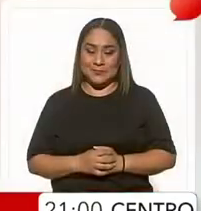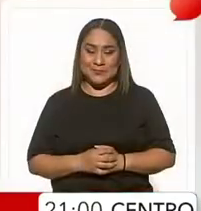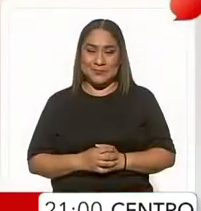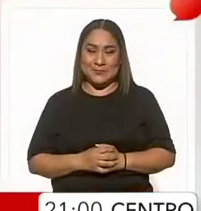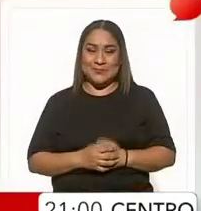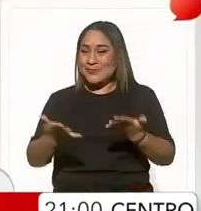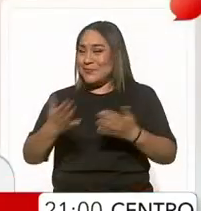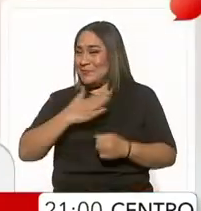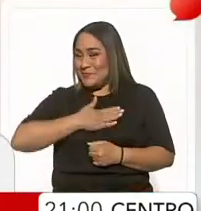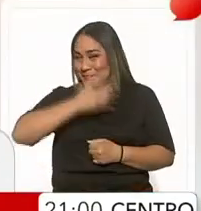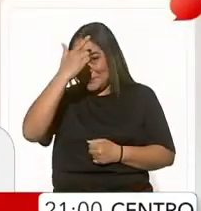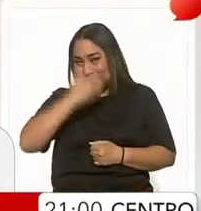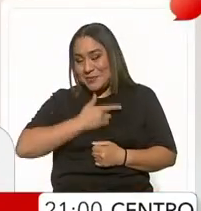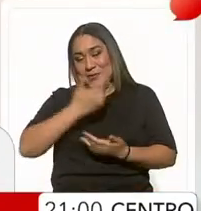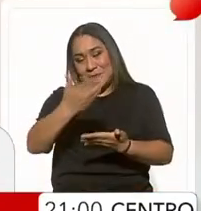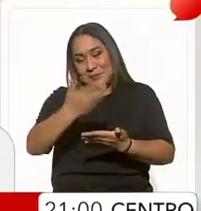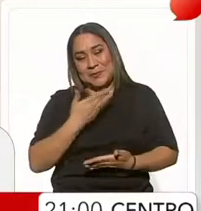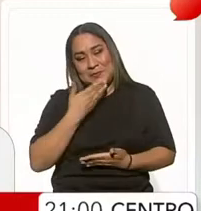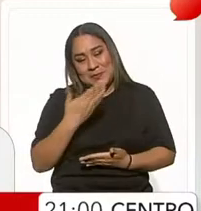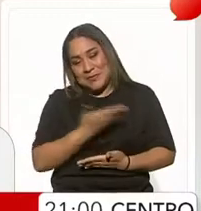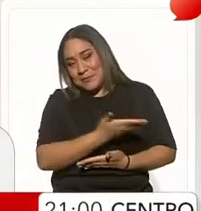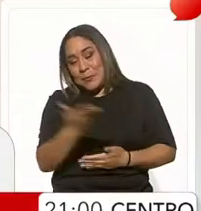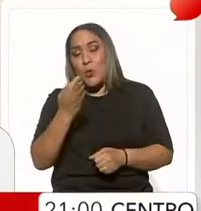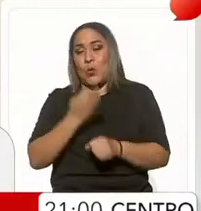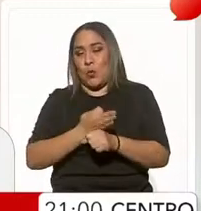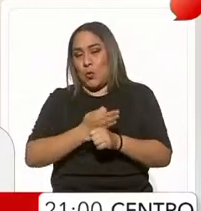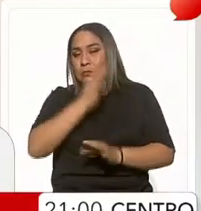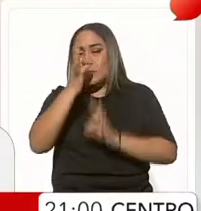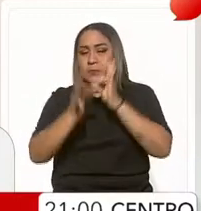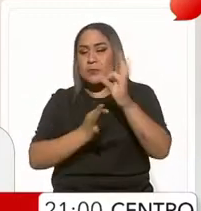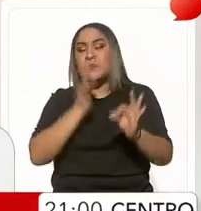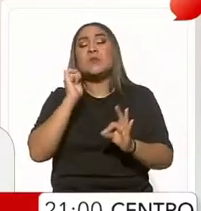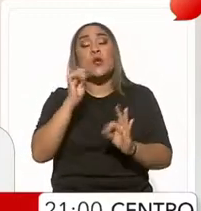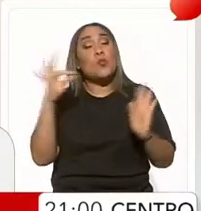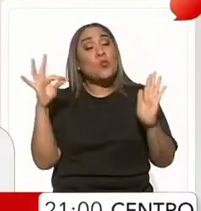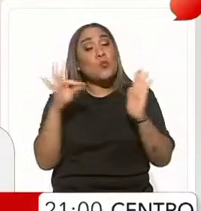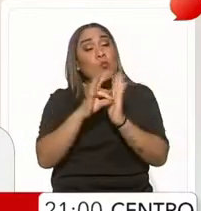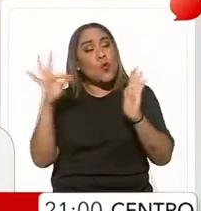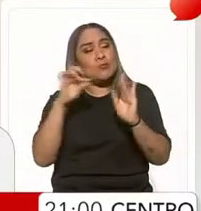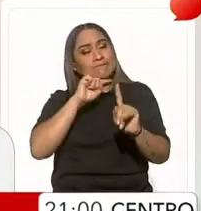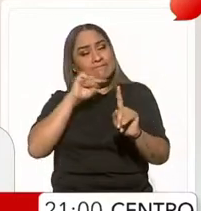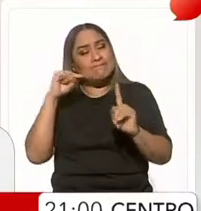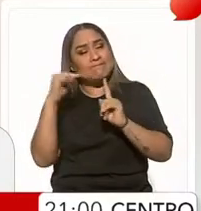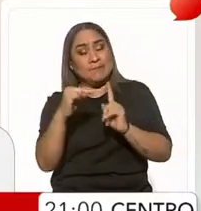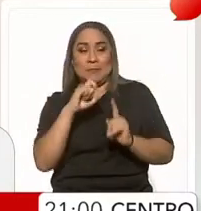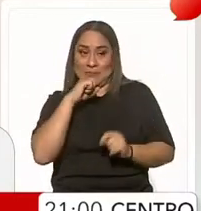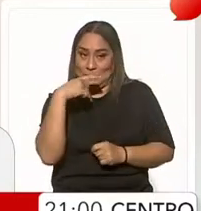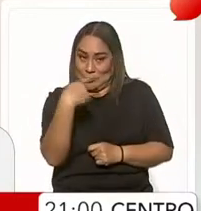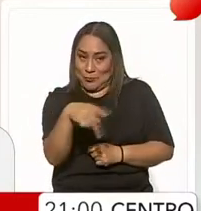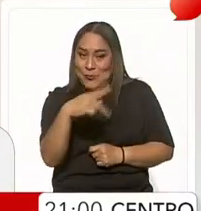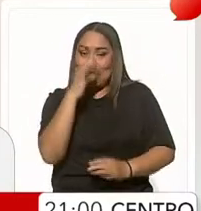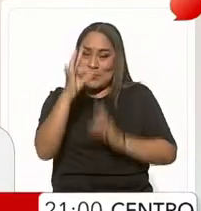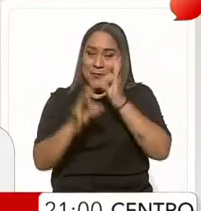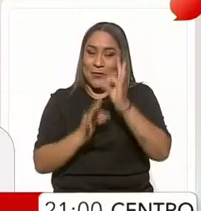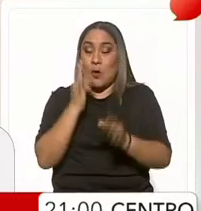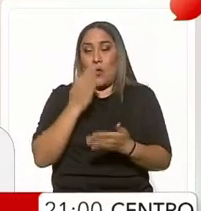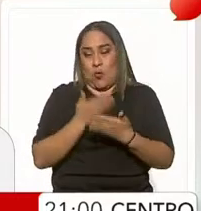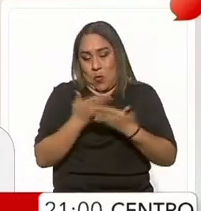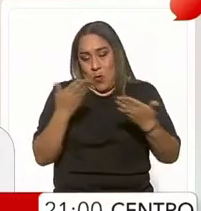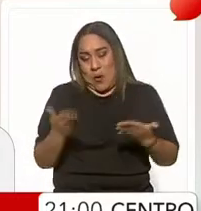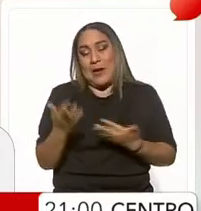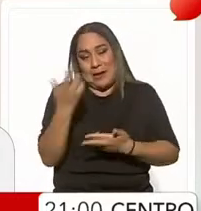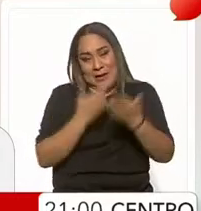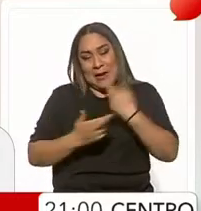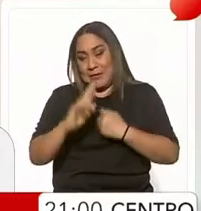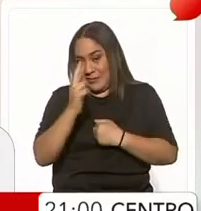Muy buenas noches, bienvenidas, bienvenidos a una emisión más de Punto de Referencia, tu noticiero. Y regresamos luego de una Semana